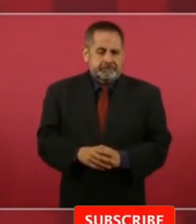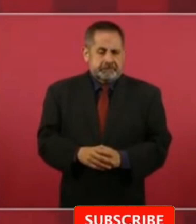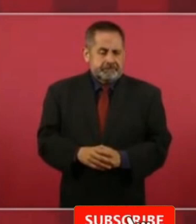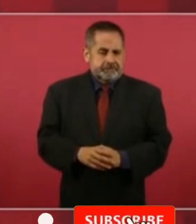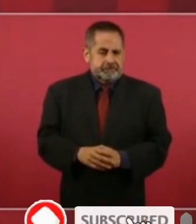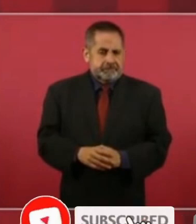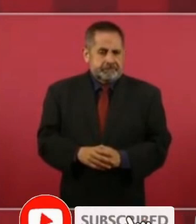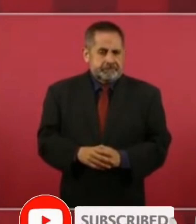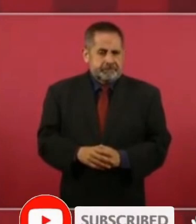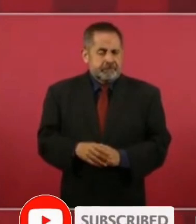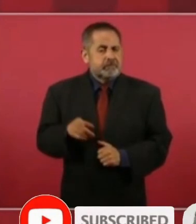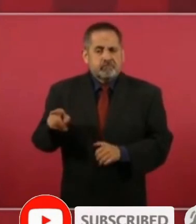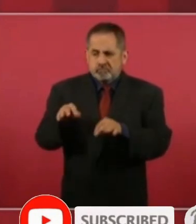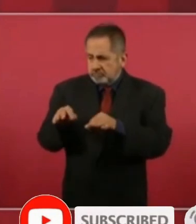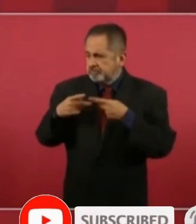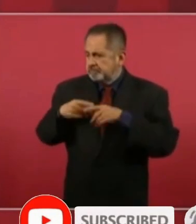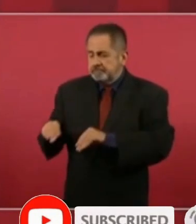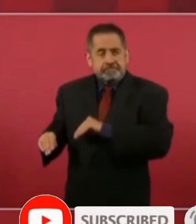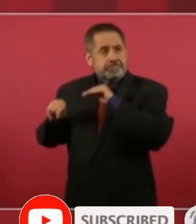cómo trabajan,